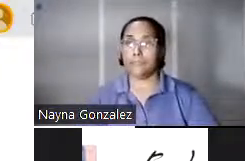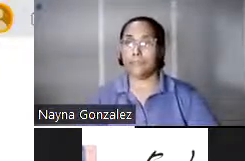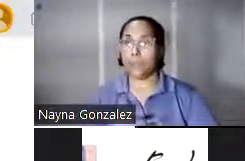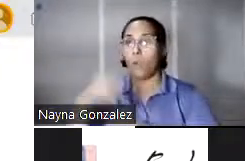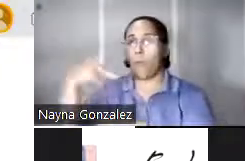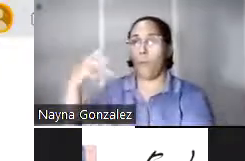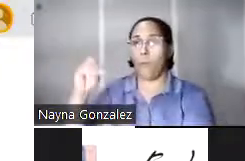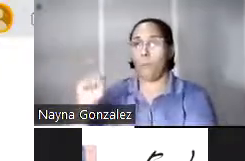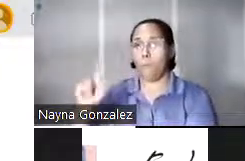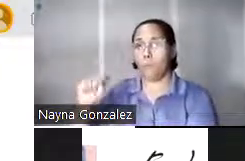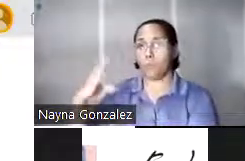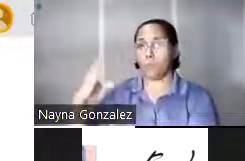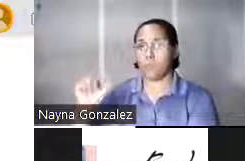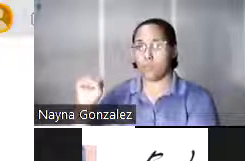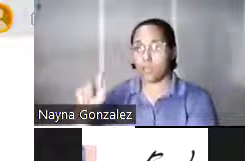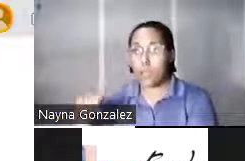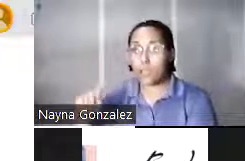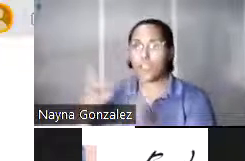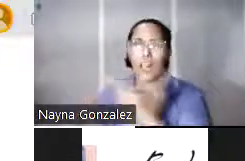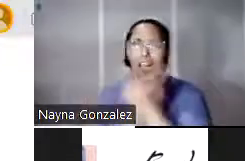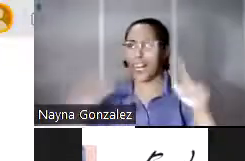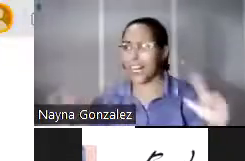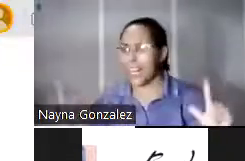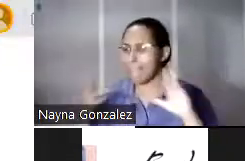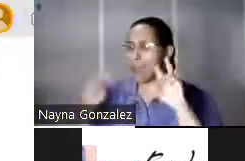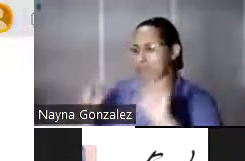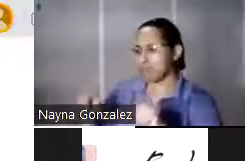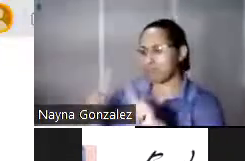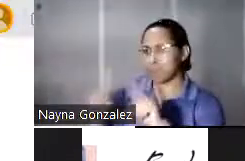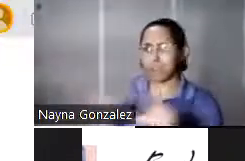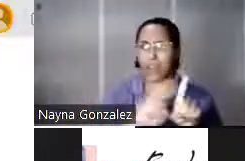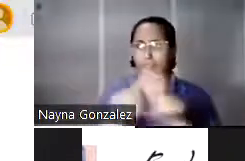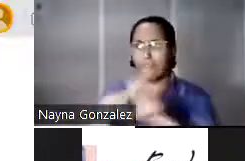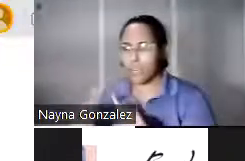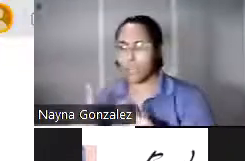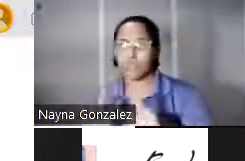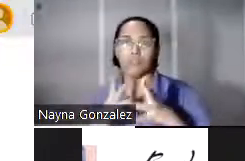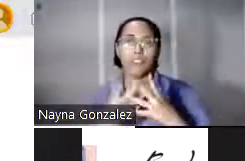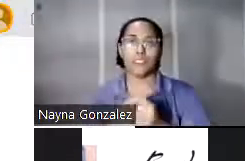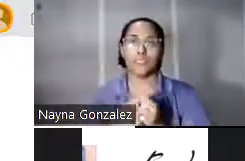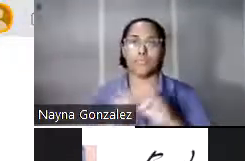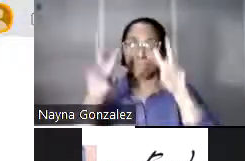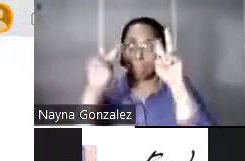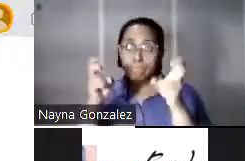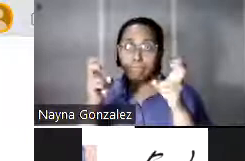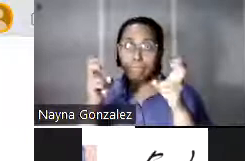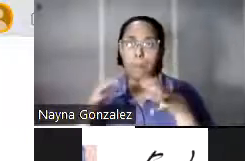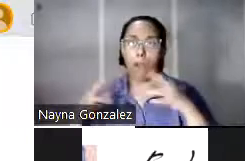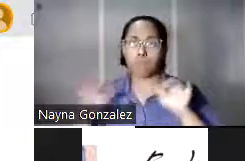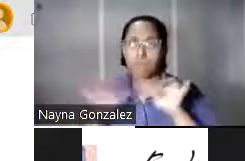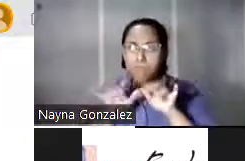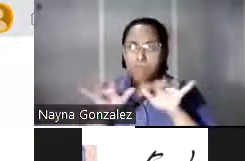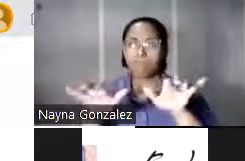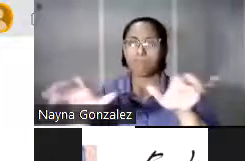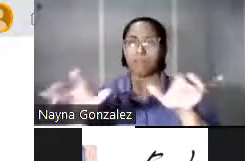con su formato libre y su pluralidad de temas enriquece y diversifica la oferta